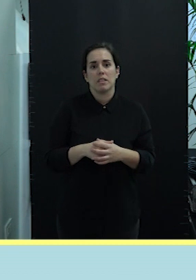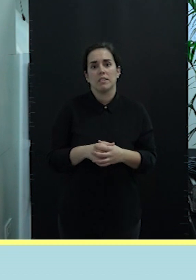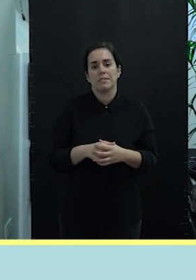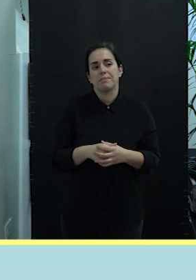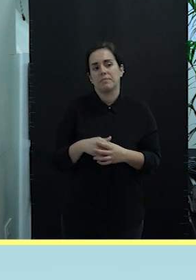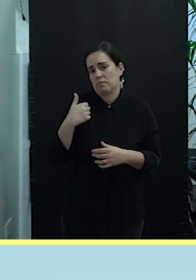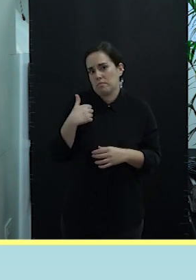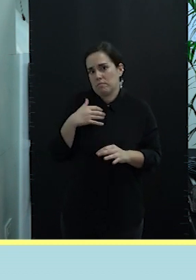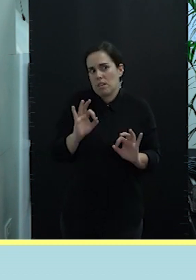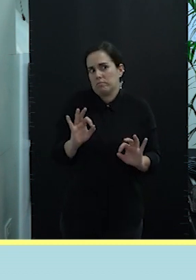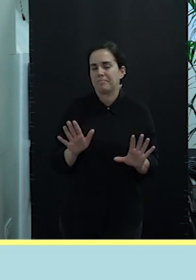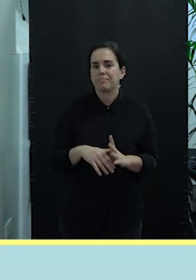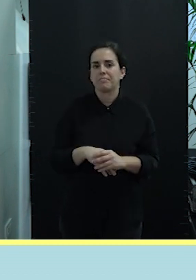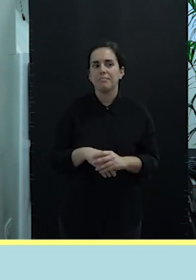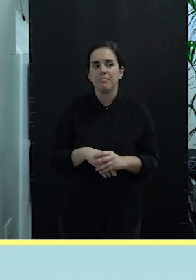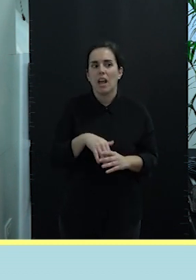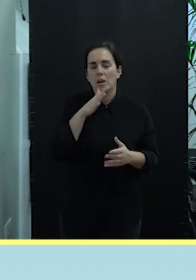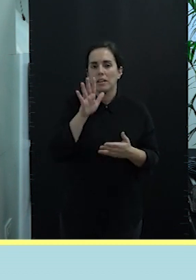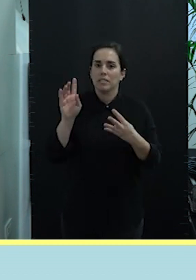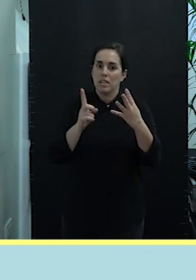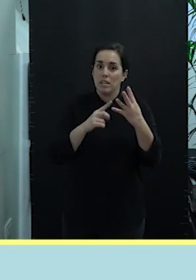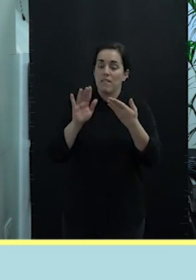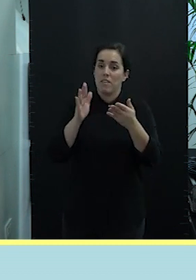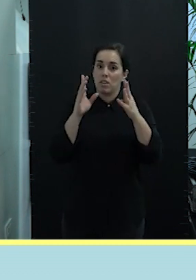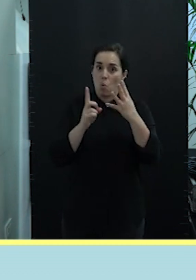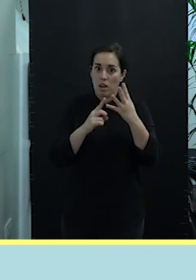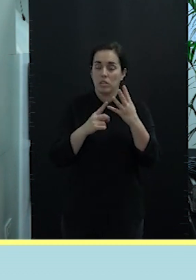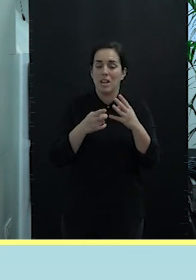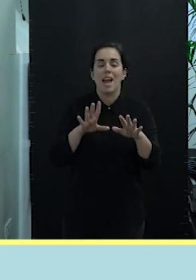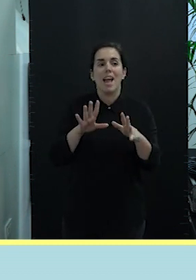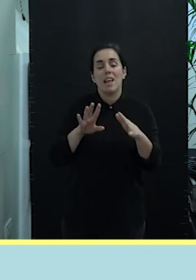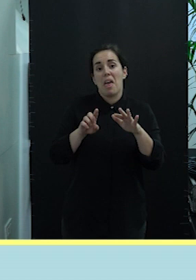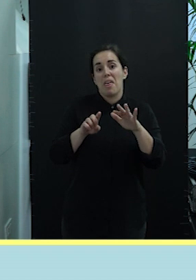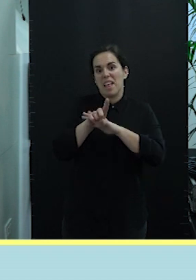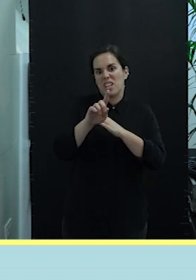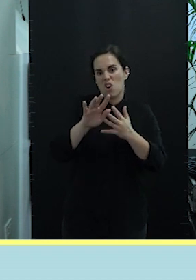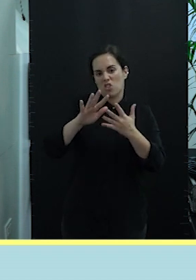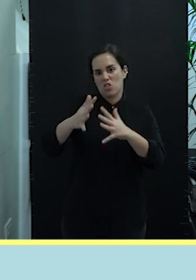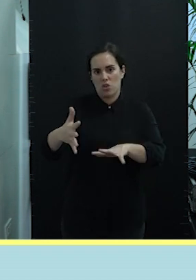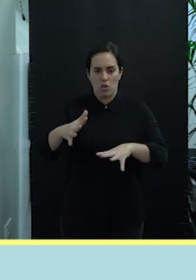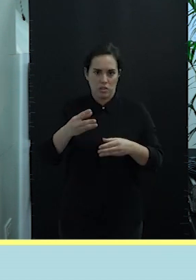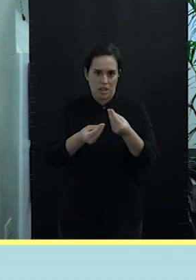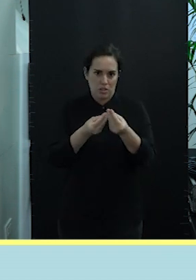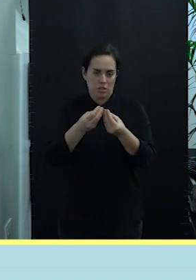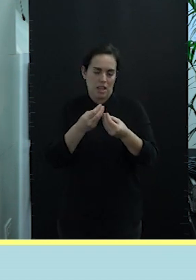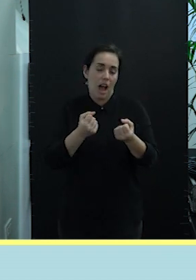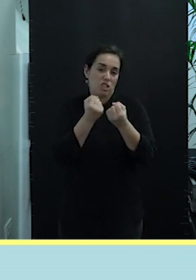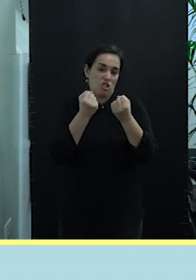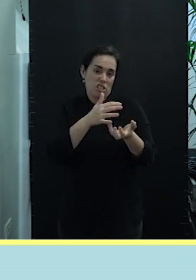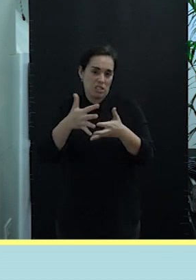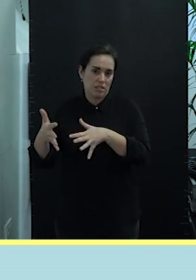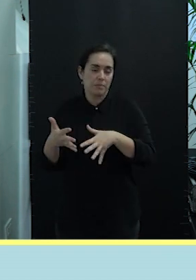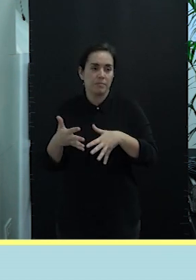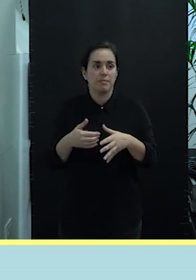mencionadas. Y bueno, hemos pasado a la fase 4 que es el desarrollo de acciones. Entonces, en este desarrollo de acciones y es